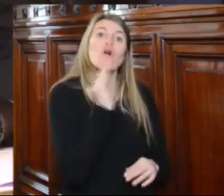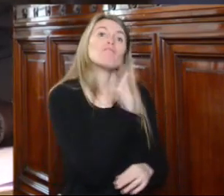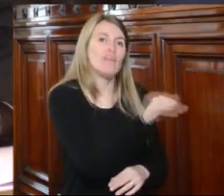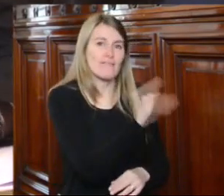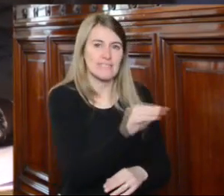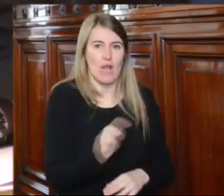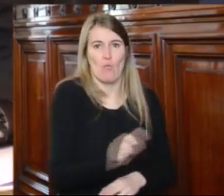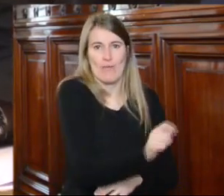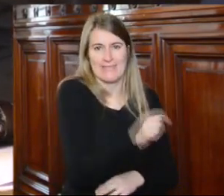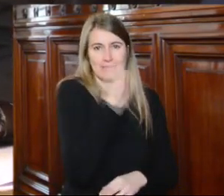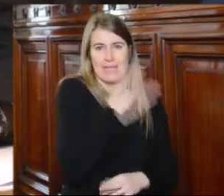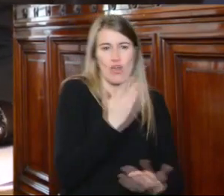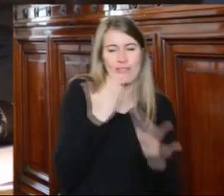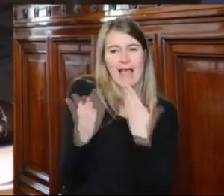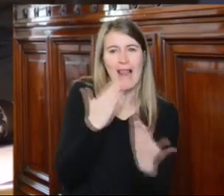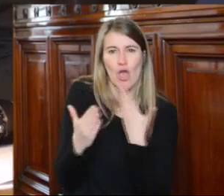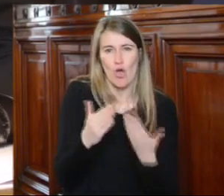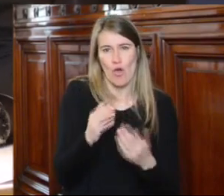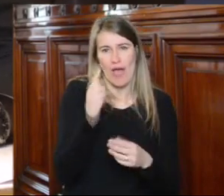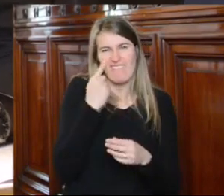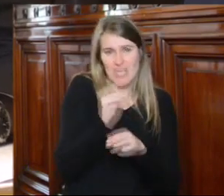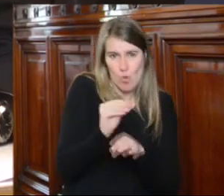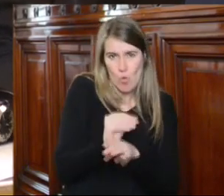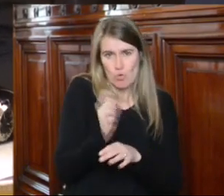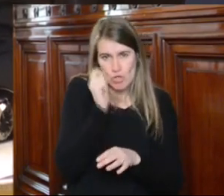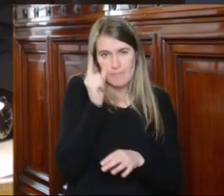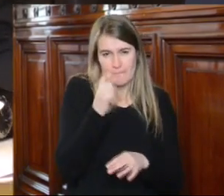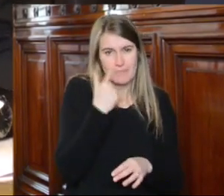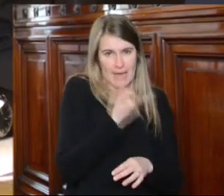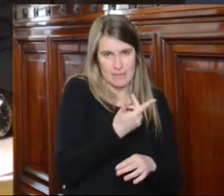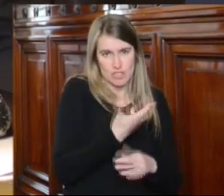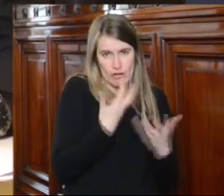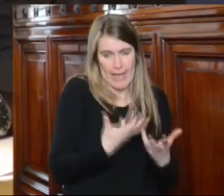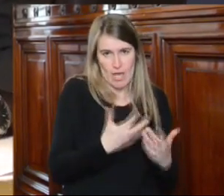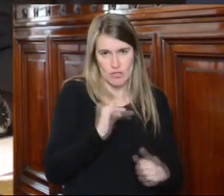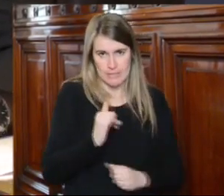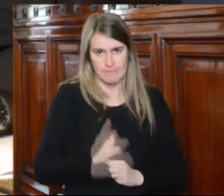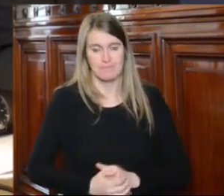bueno de poner mis buenos oficios para que eso se concrete